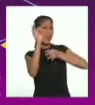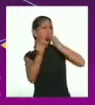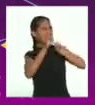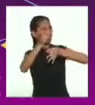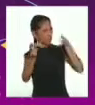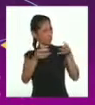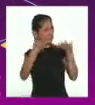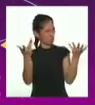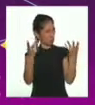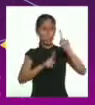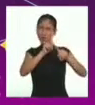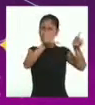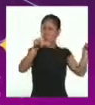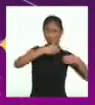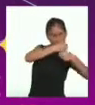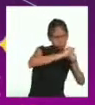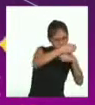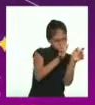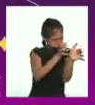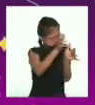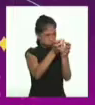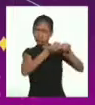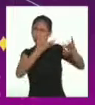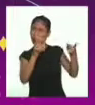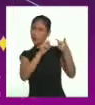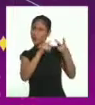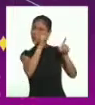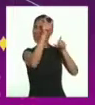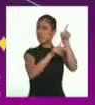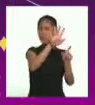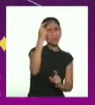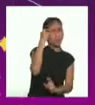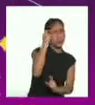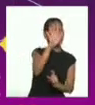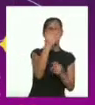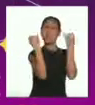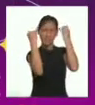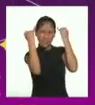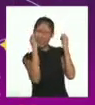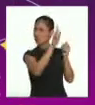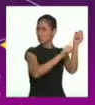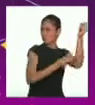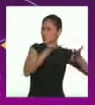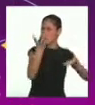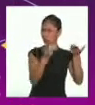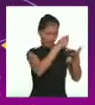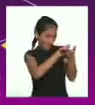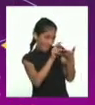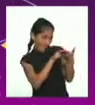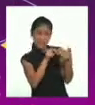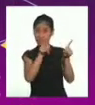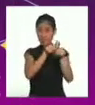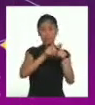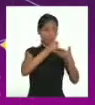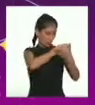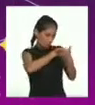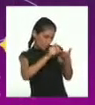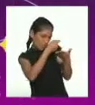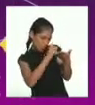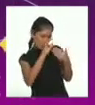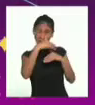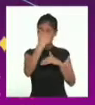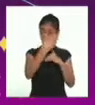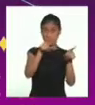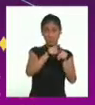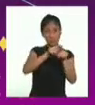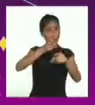explicar la creación de los lugares o las creencias de las personas de un pueblo. Y son transmitidas de manera oral para